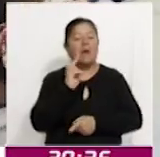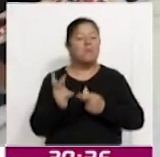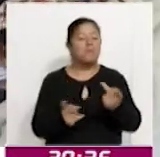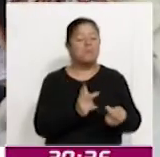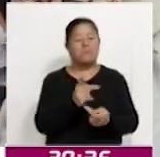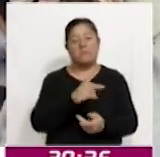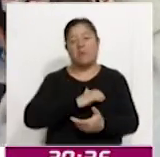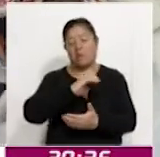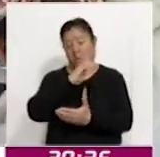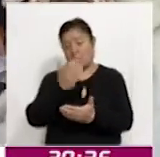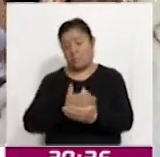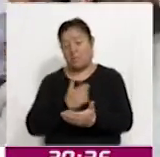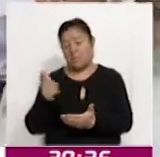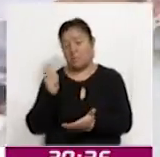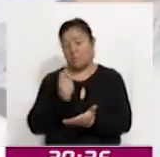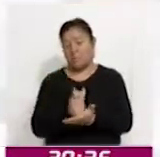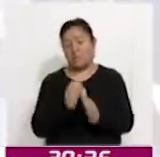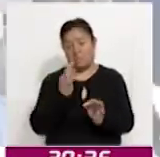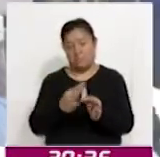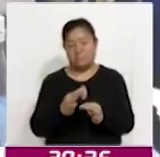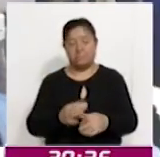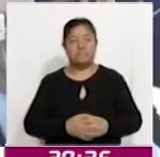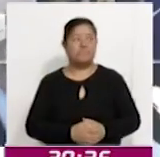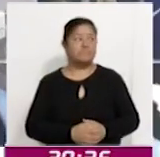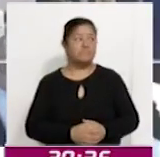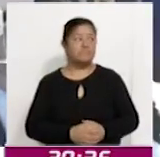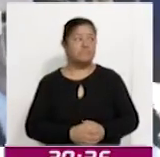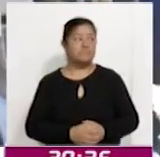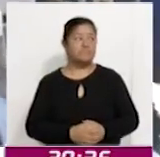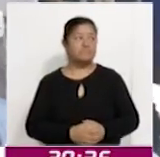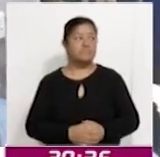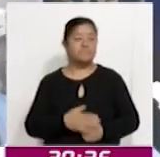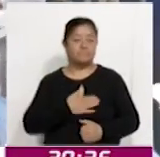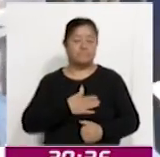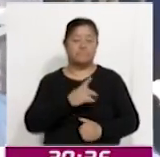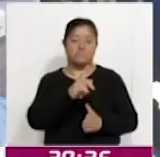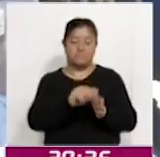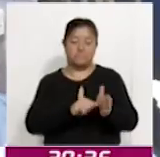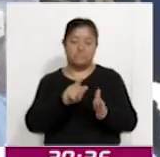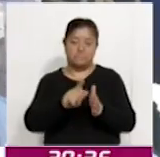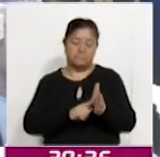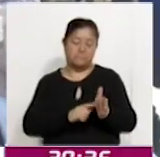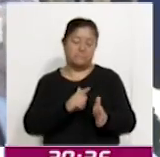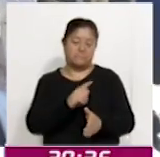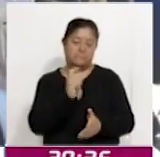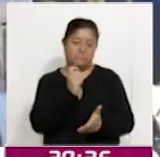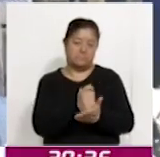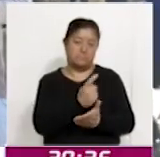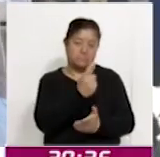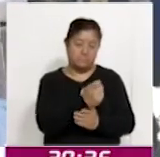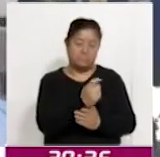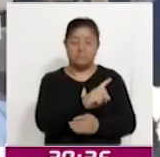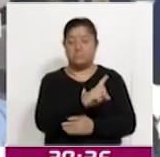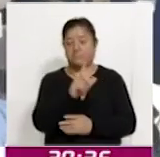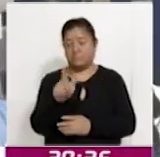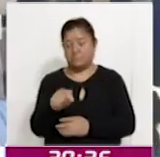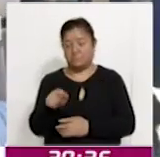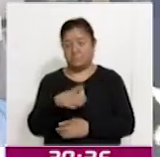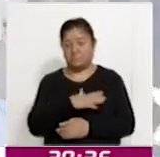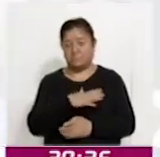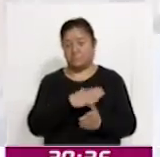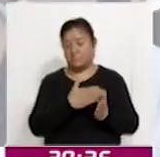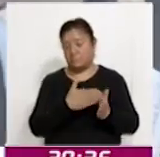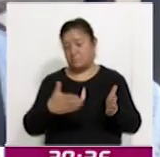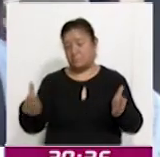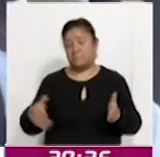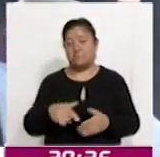través de un convenio y ponerse al corriente. Voy a tener que dar una mensualidad inicial, bueno, un pago inicial, y posteriormente va a ser por un lapso de